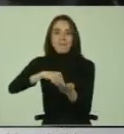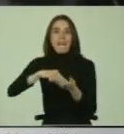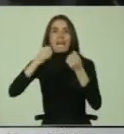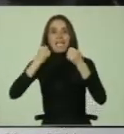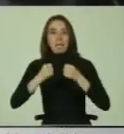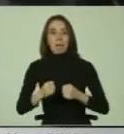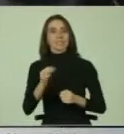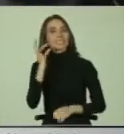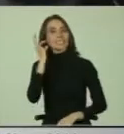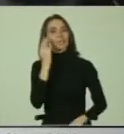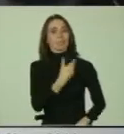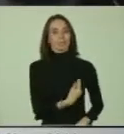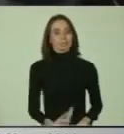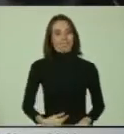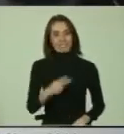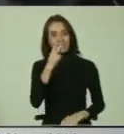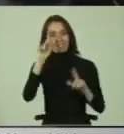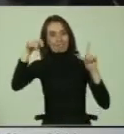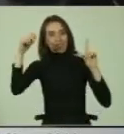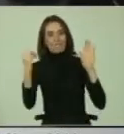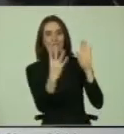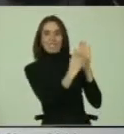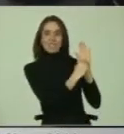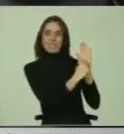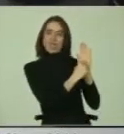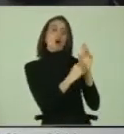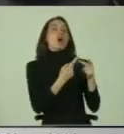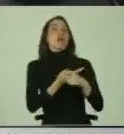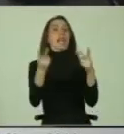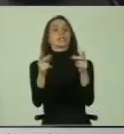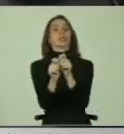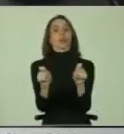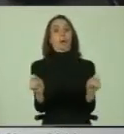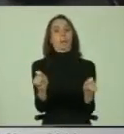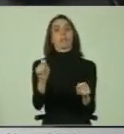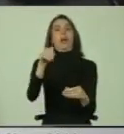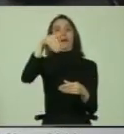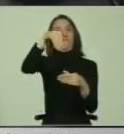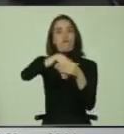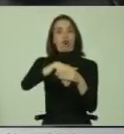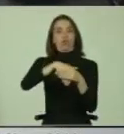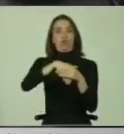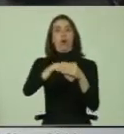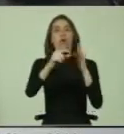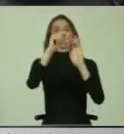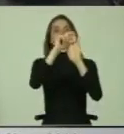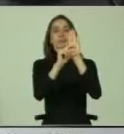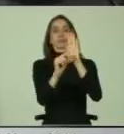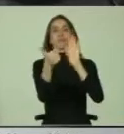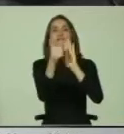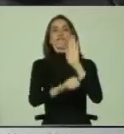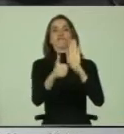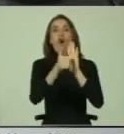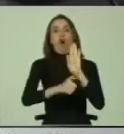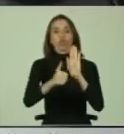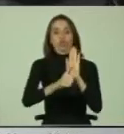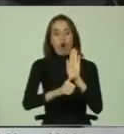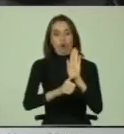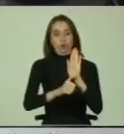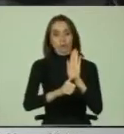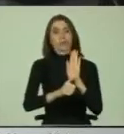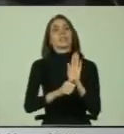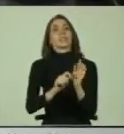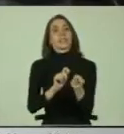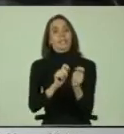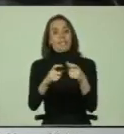cuya presidenta aparece en el video, lanzó la campaña Voto con Foto. Esta campaña propone modificar la